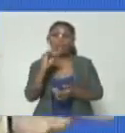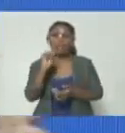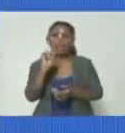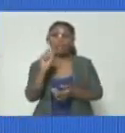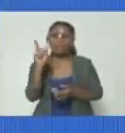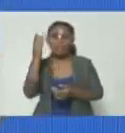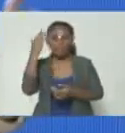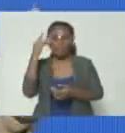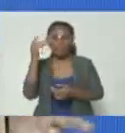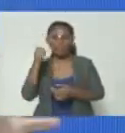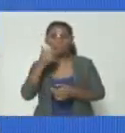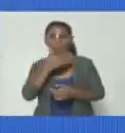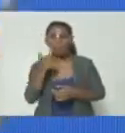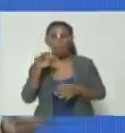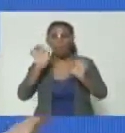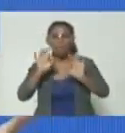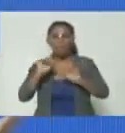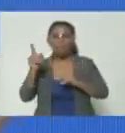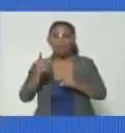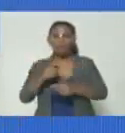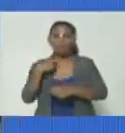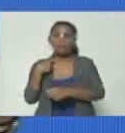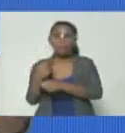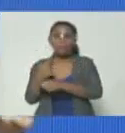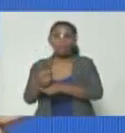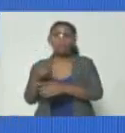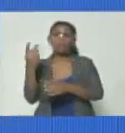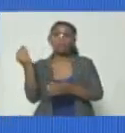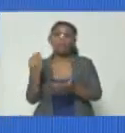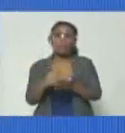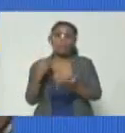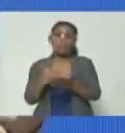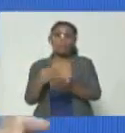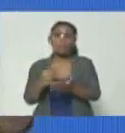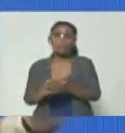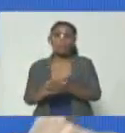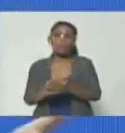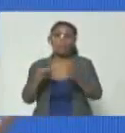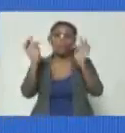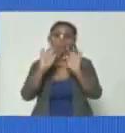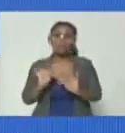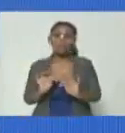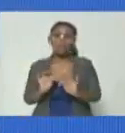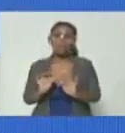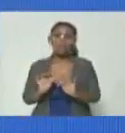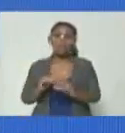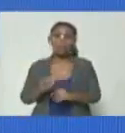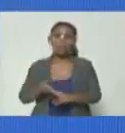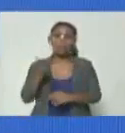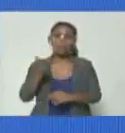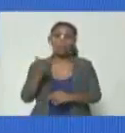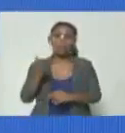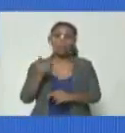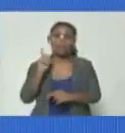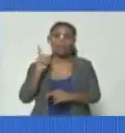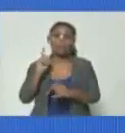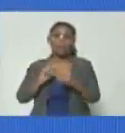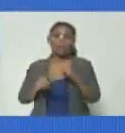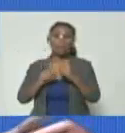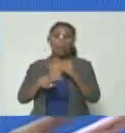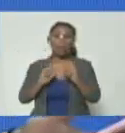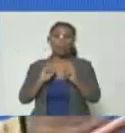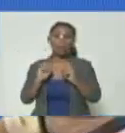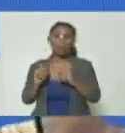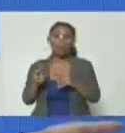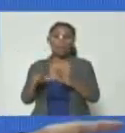sabe mejor que nadie ha recibido varias veces medidas cautelares ¿no? en esta última oportunidad